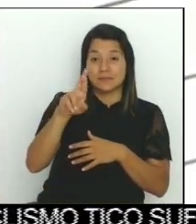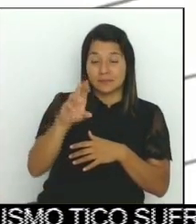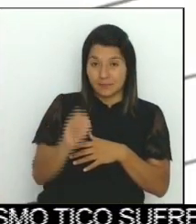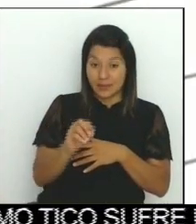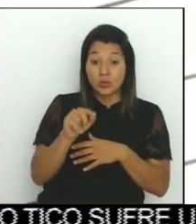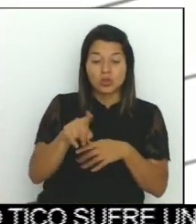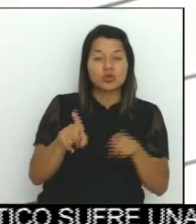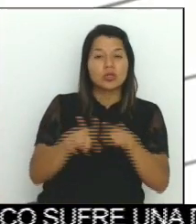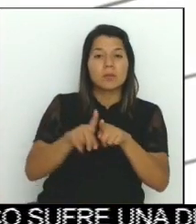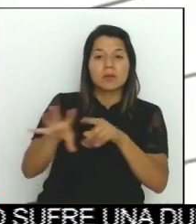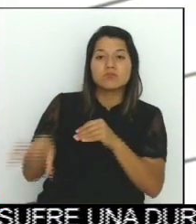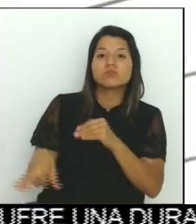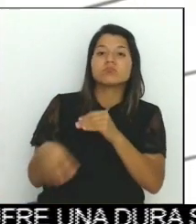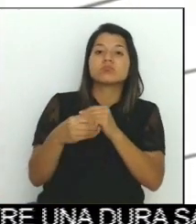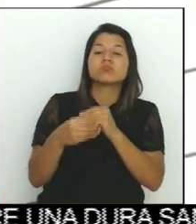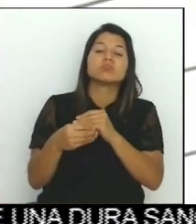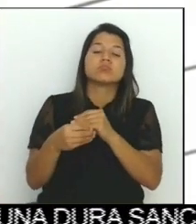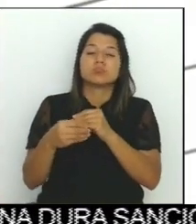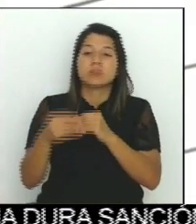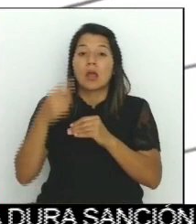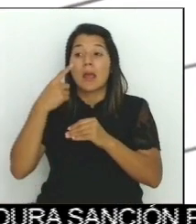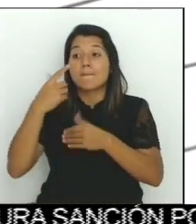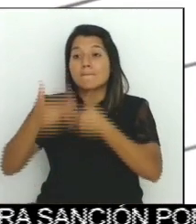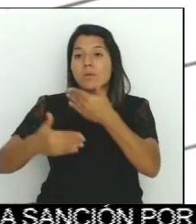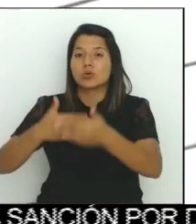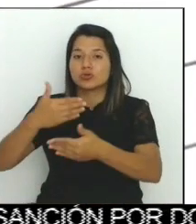para los servicios de telecomunicaciones.